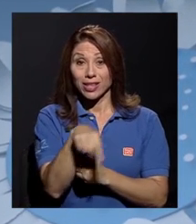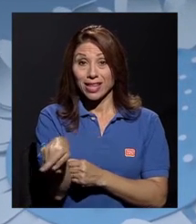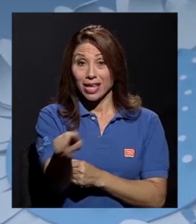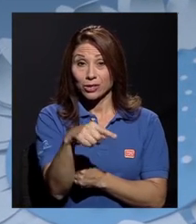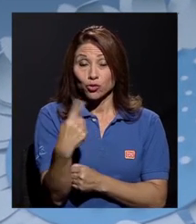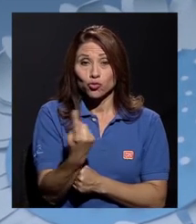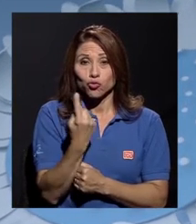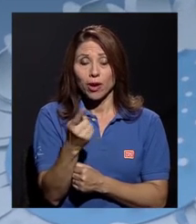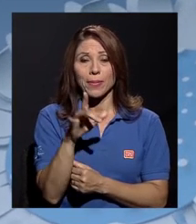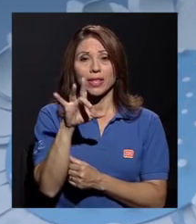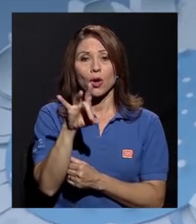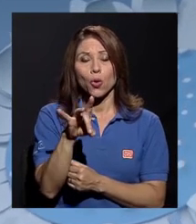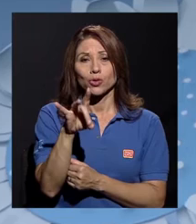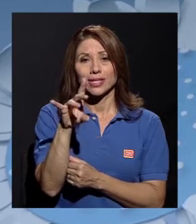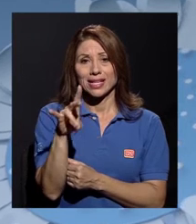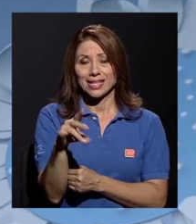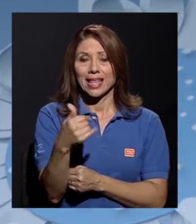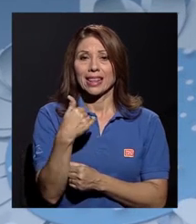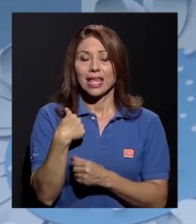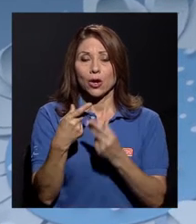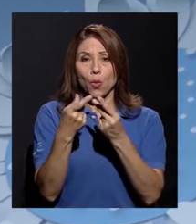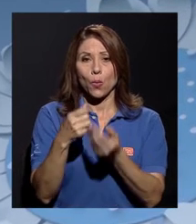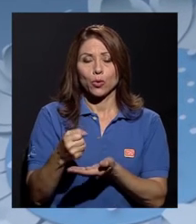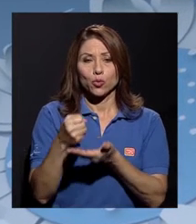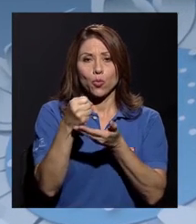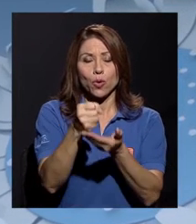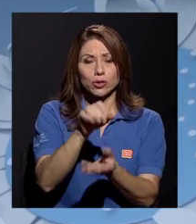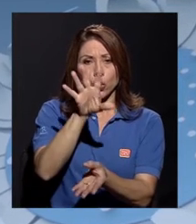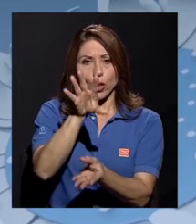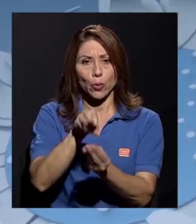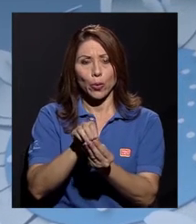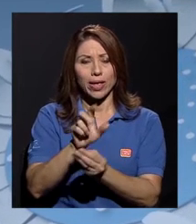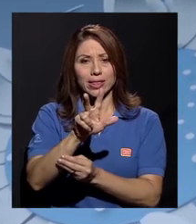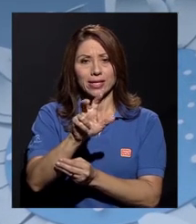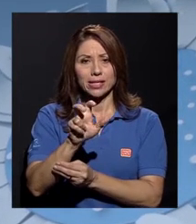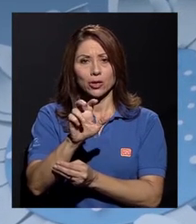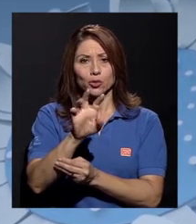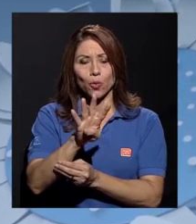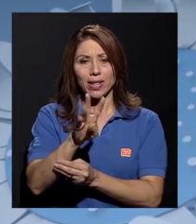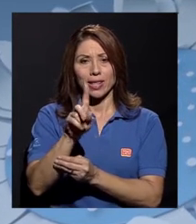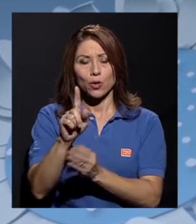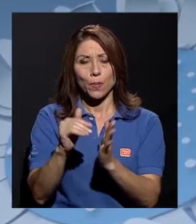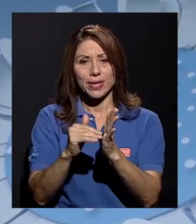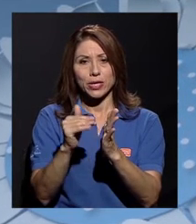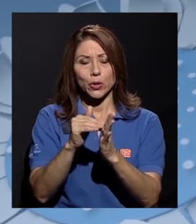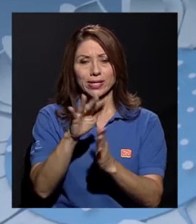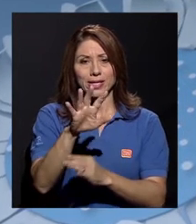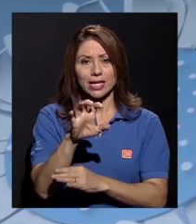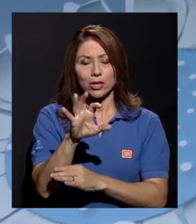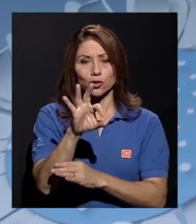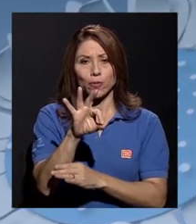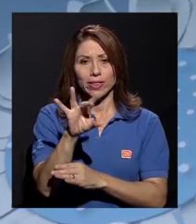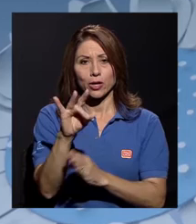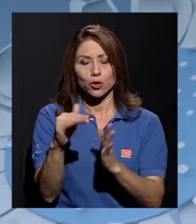solo 87 cuentan con un presupuesto de 341.598